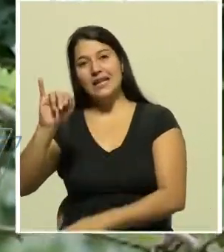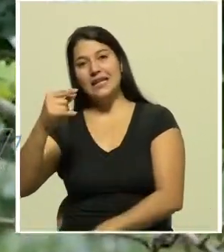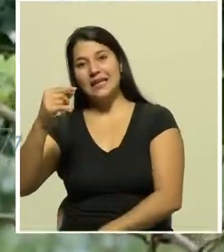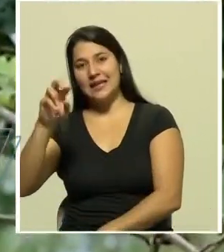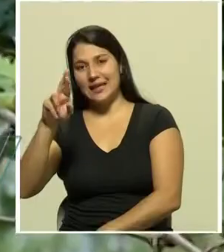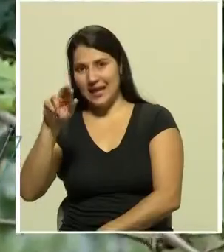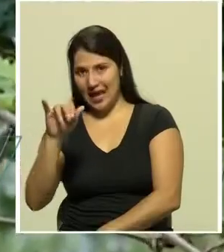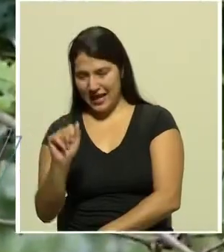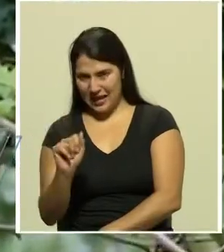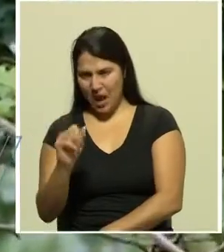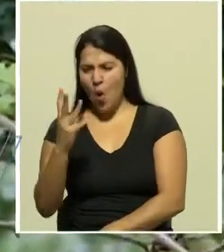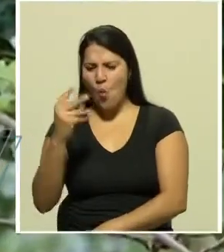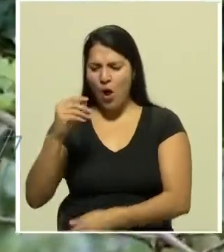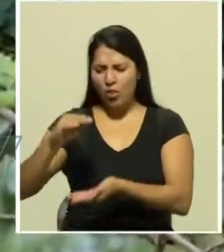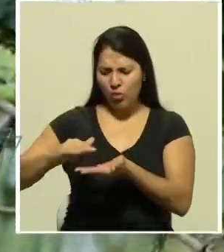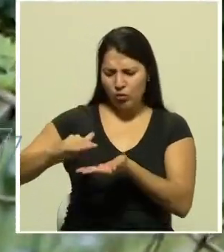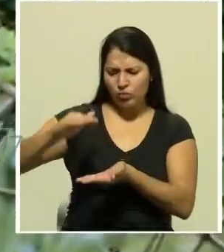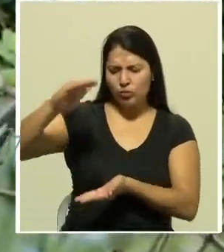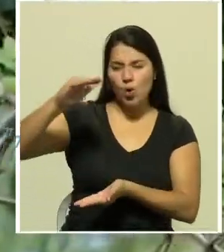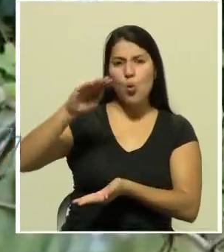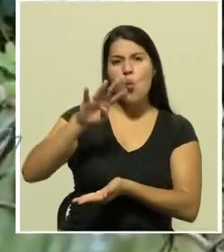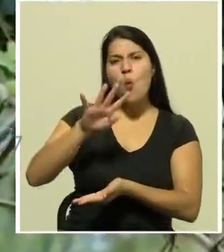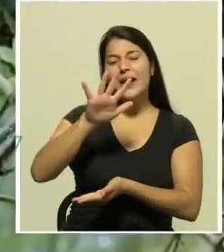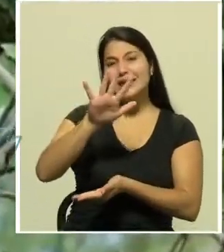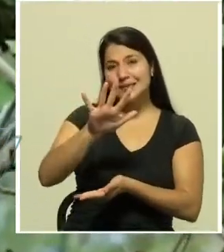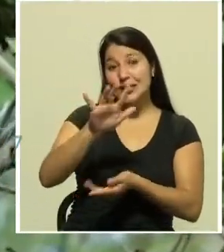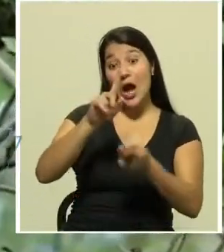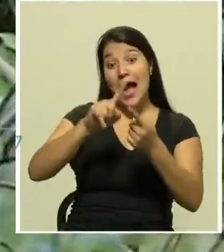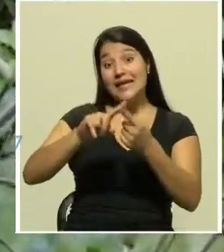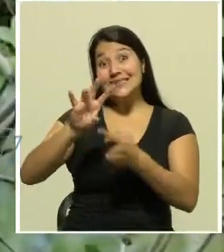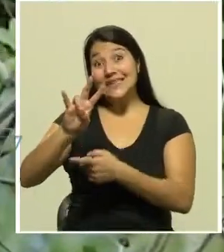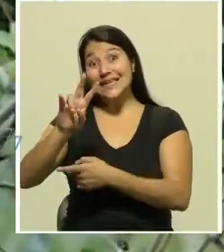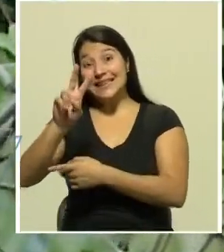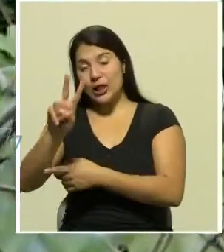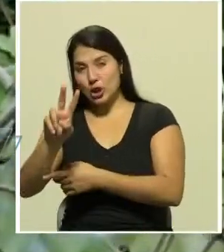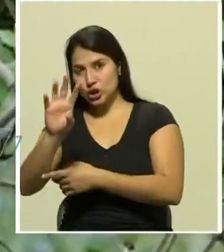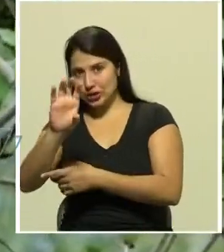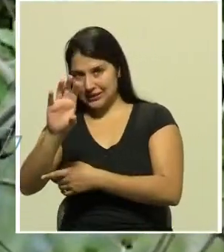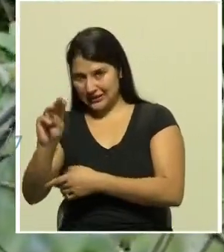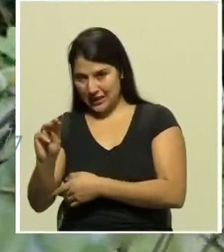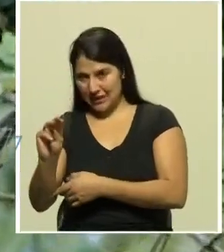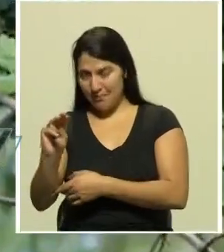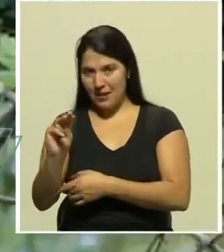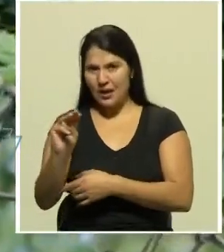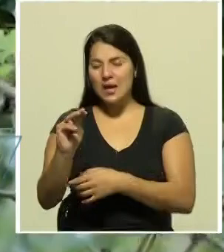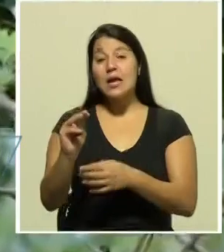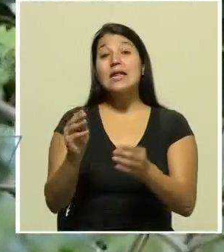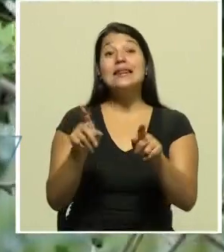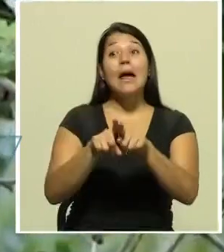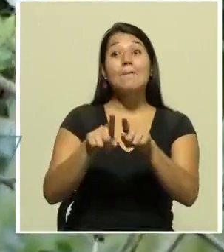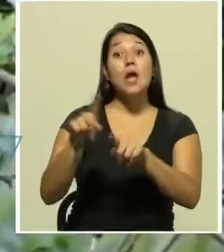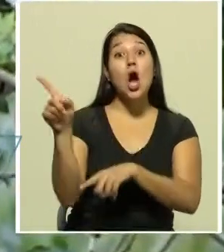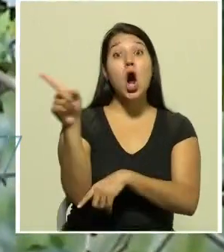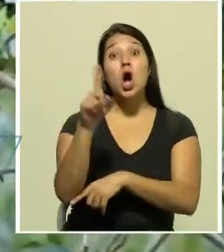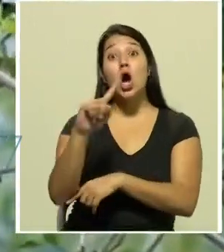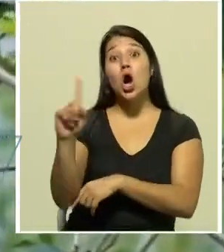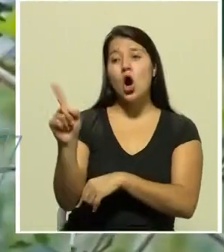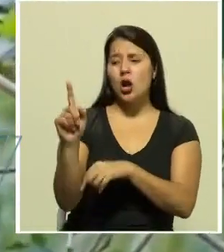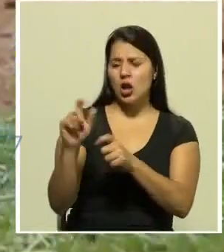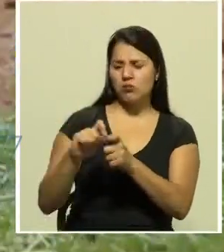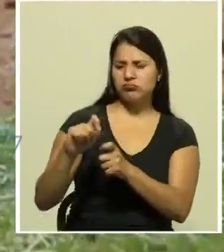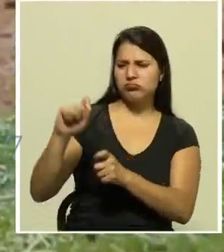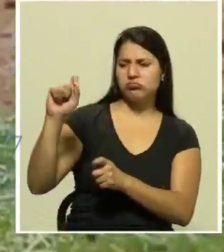mide 45 y 72 centímetros más su cola que puede extenderse entre